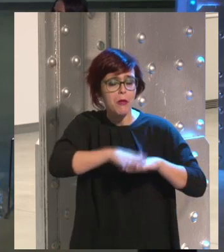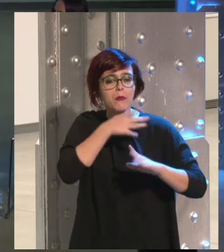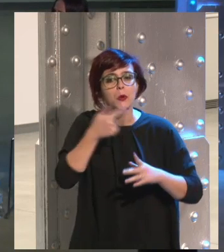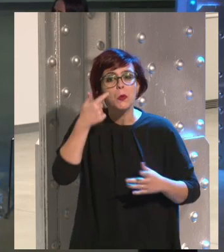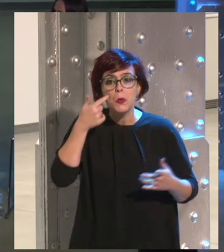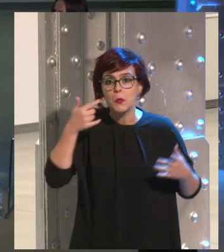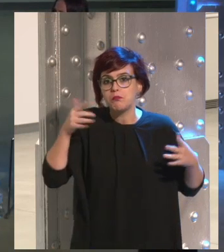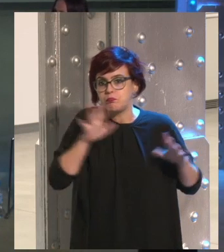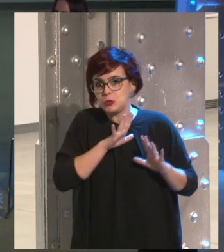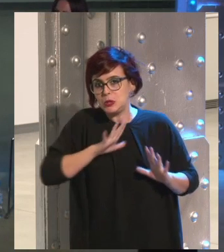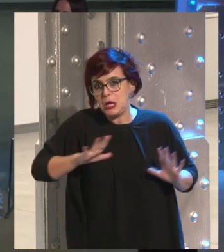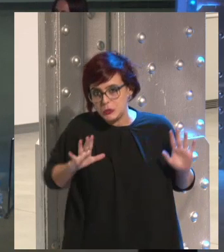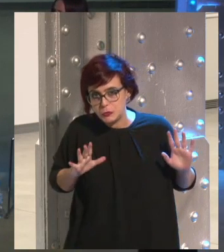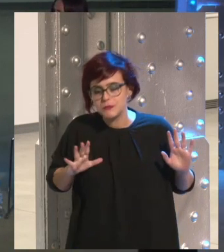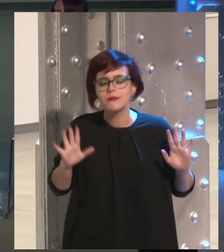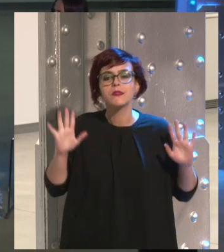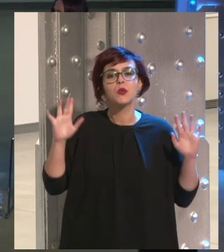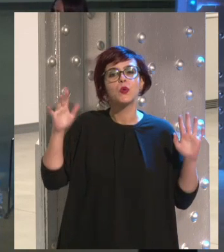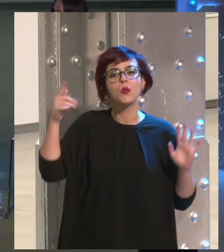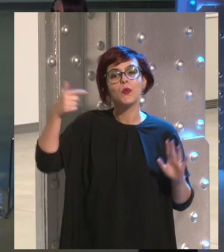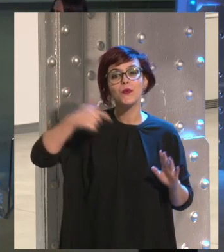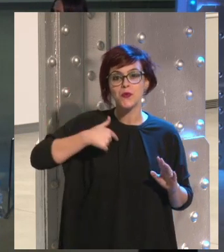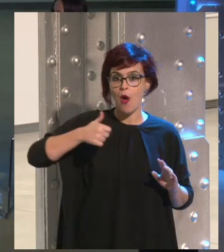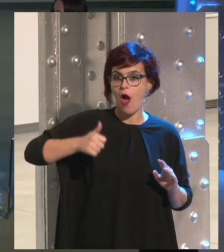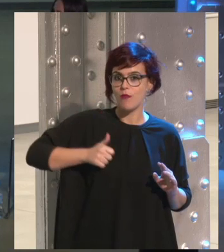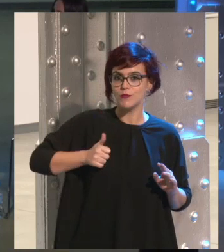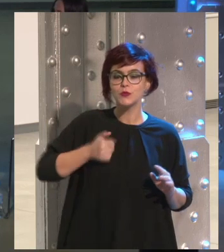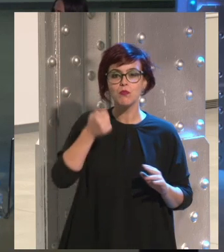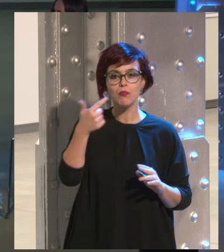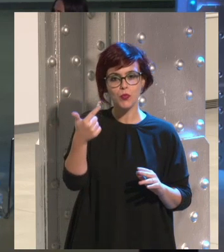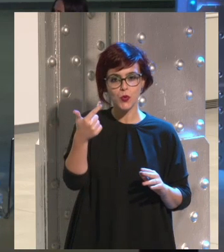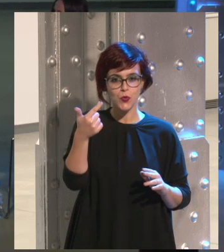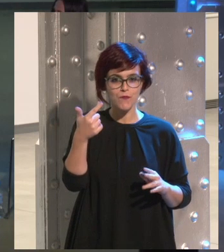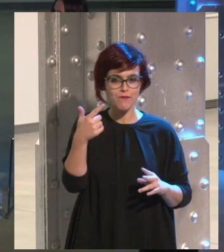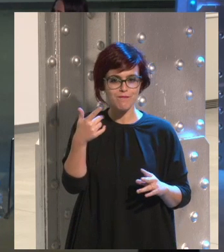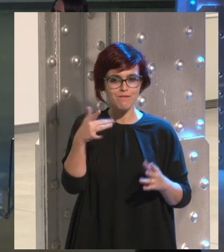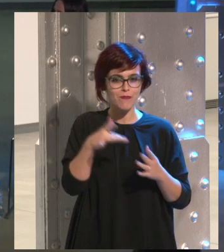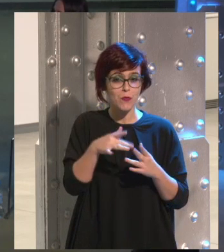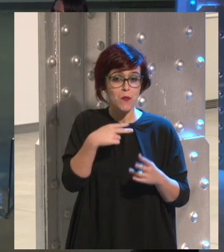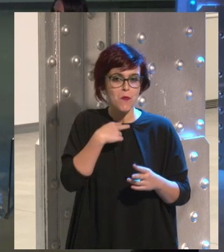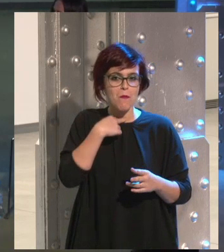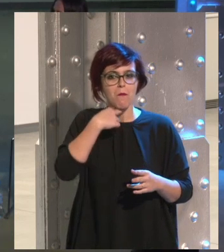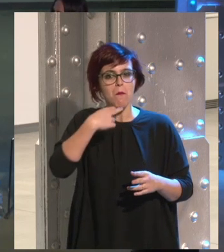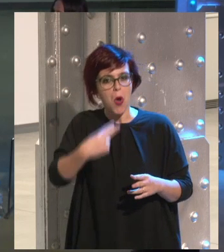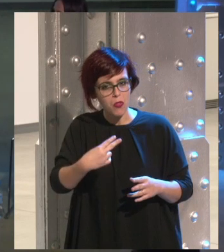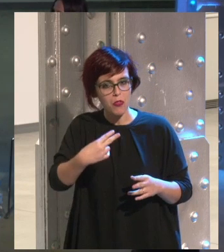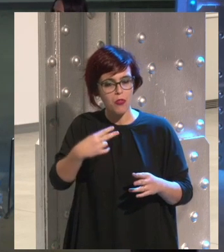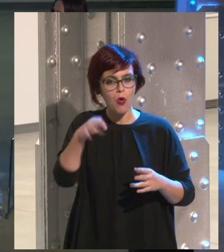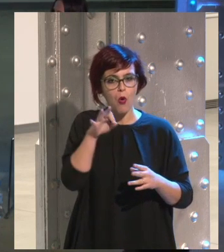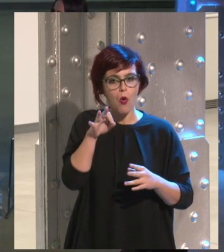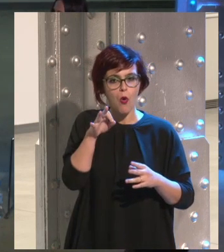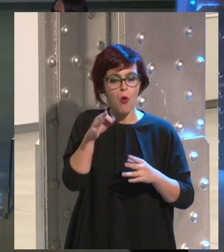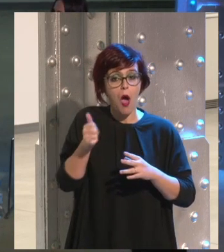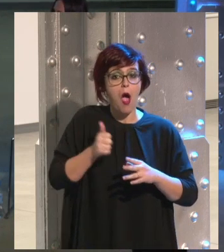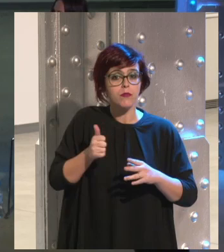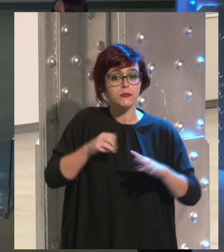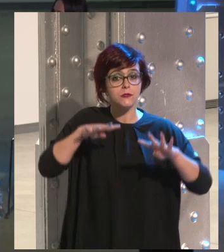yo voy a ser un poquito la voz, creo, de mucha gente, que a lo mejor no está aquí, está viendo la comunicación